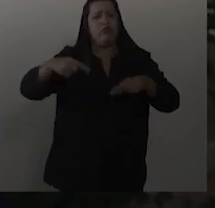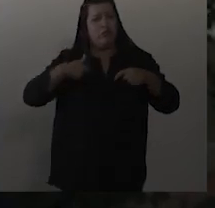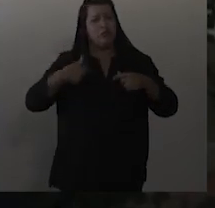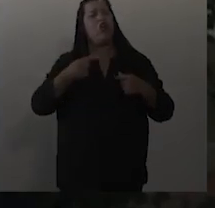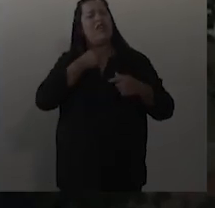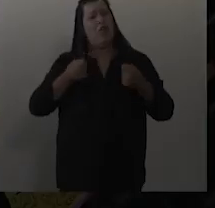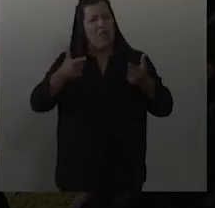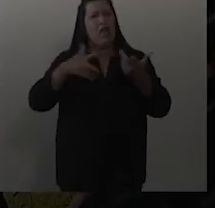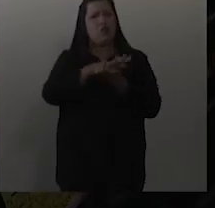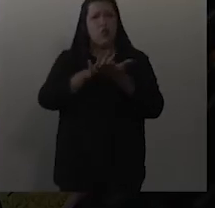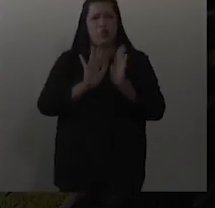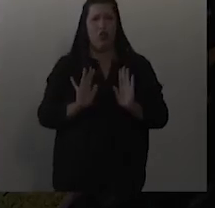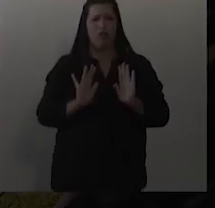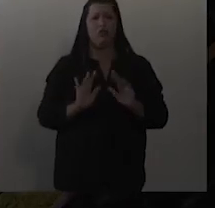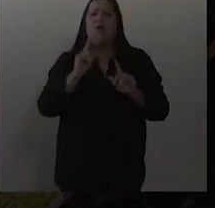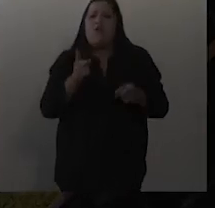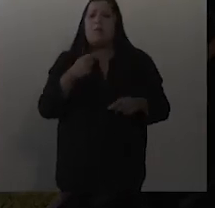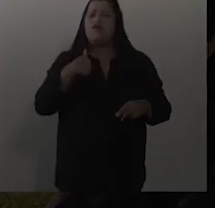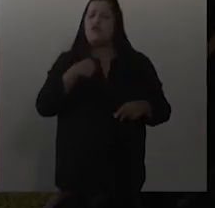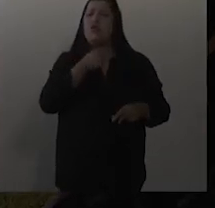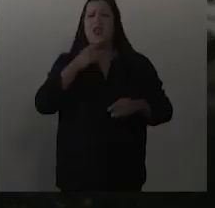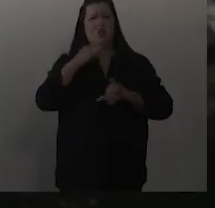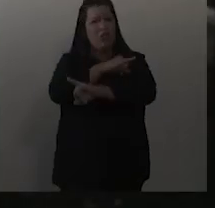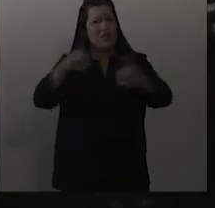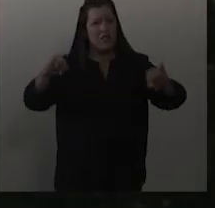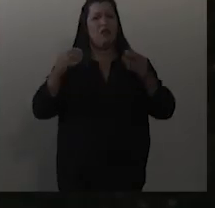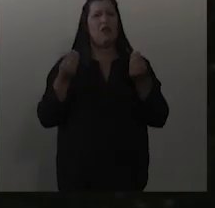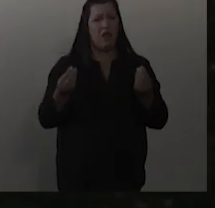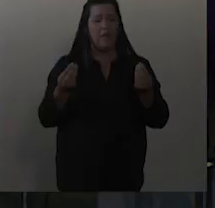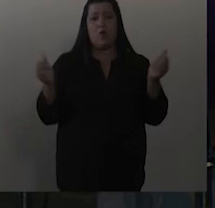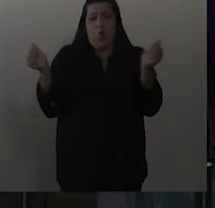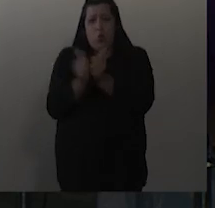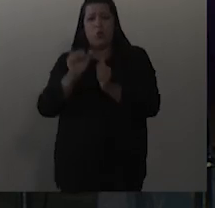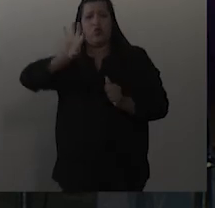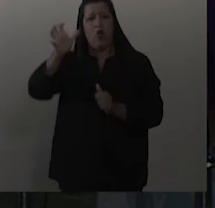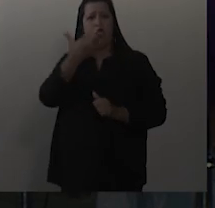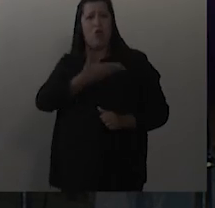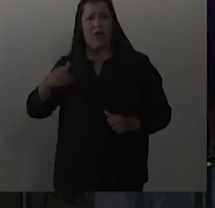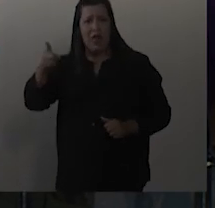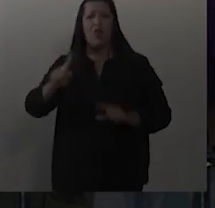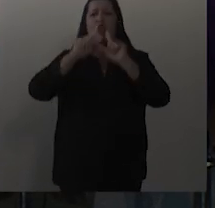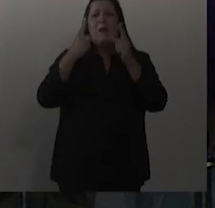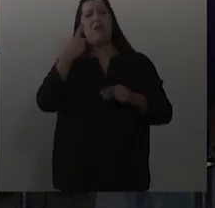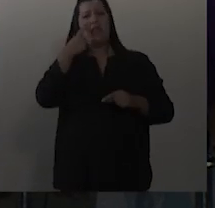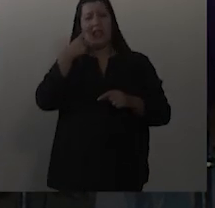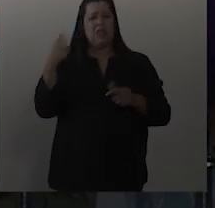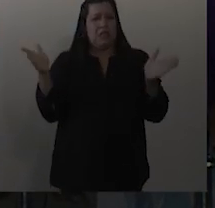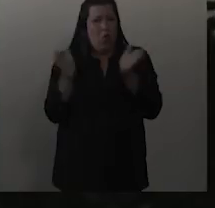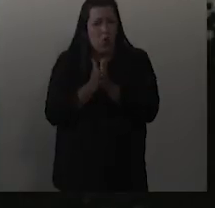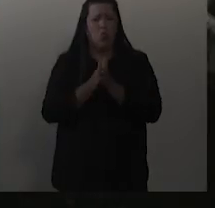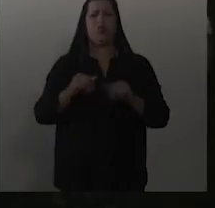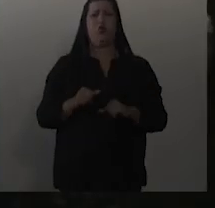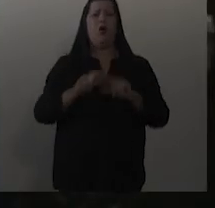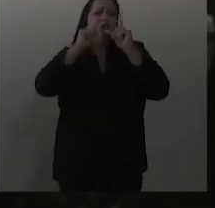Y estoy aquí para decirles que junto al gobernador, que junto al intendente, que